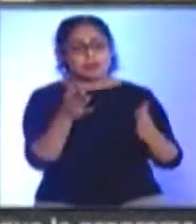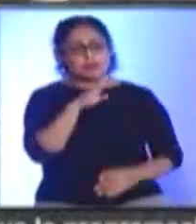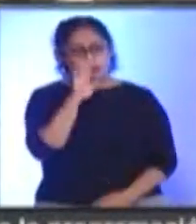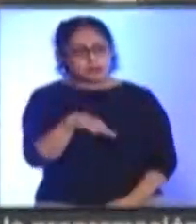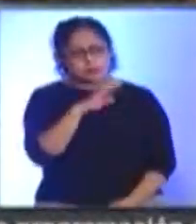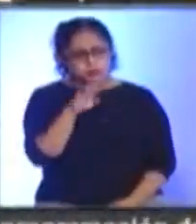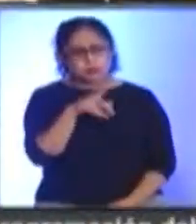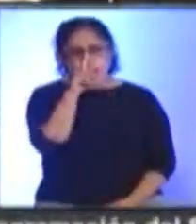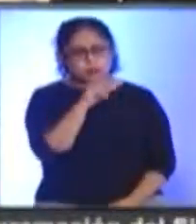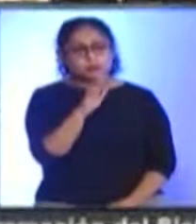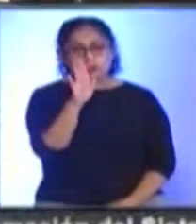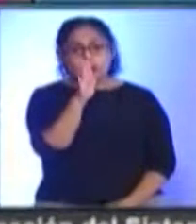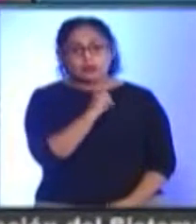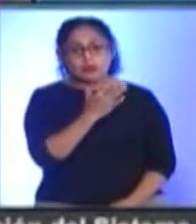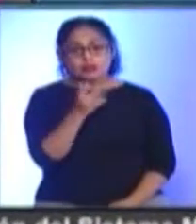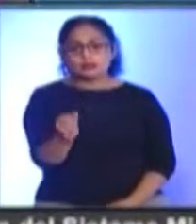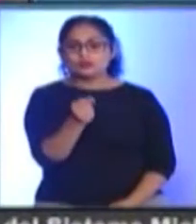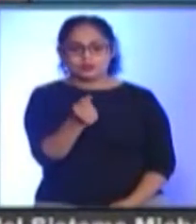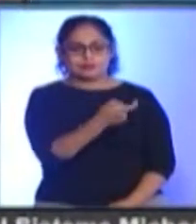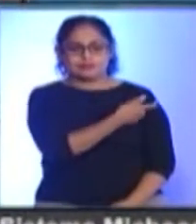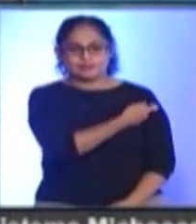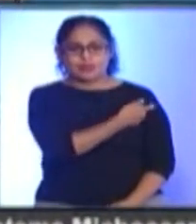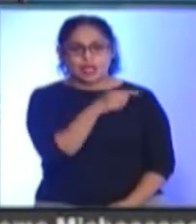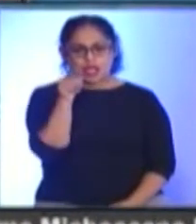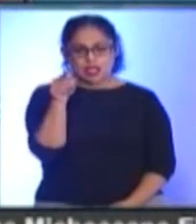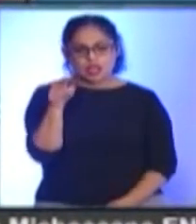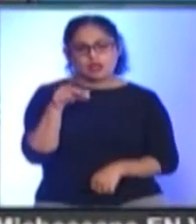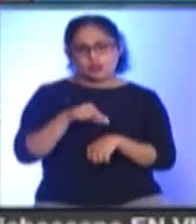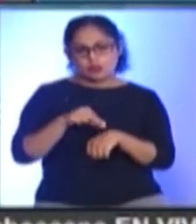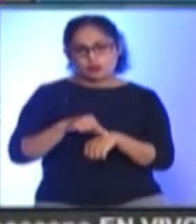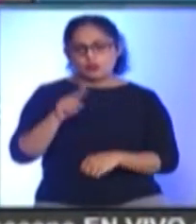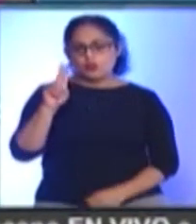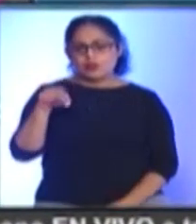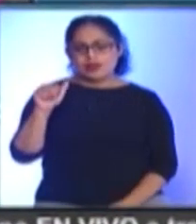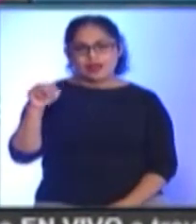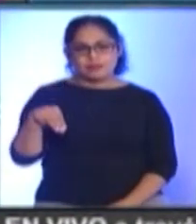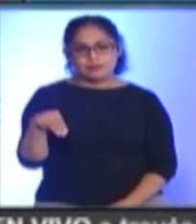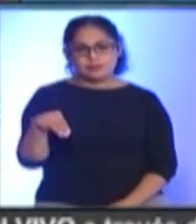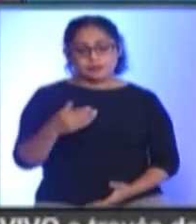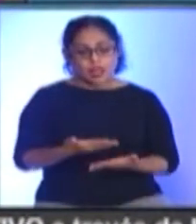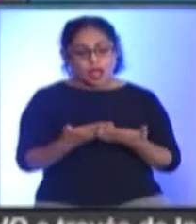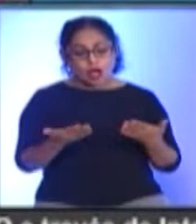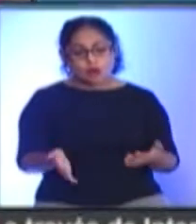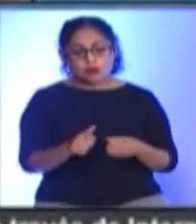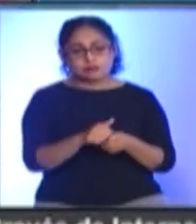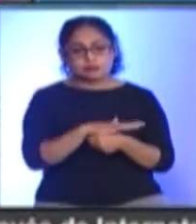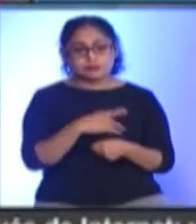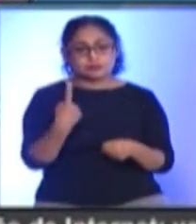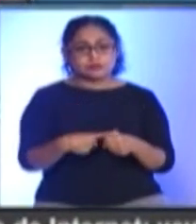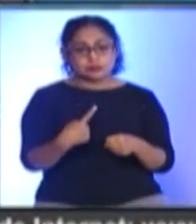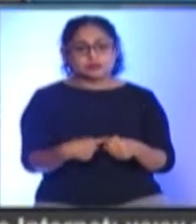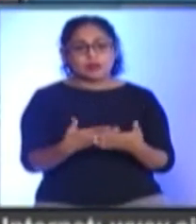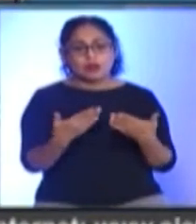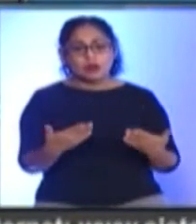Estimó Jorge Padilla Académico De la UNAM En la pandemia Actual En 21 meses Poco más Se